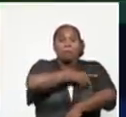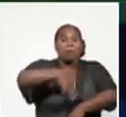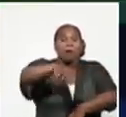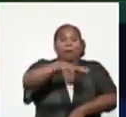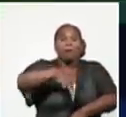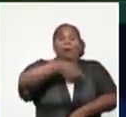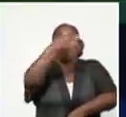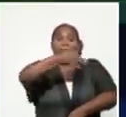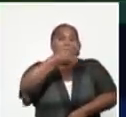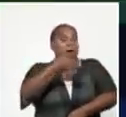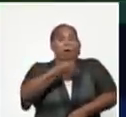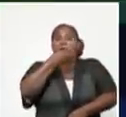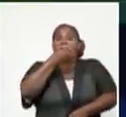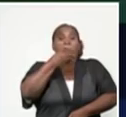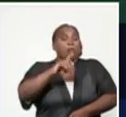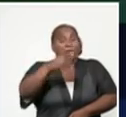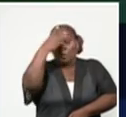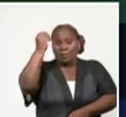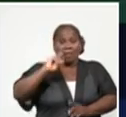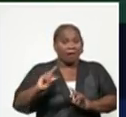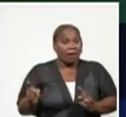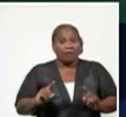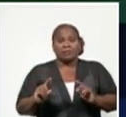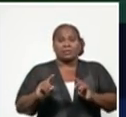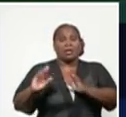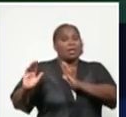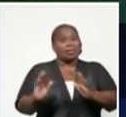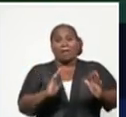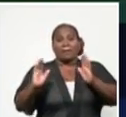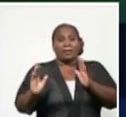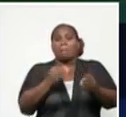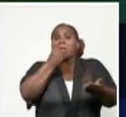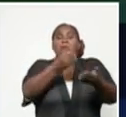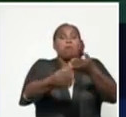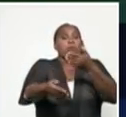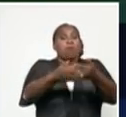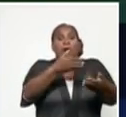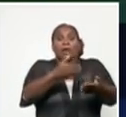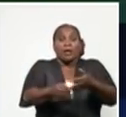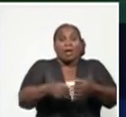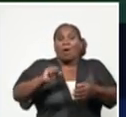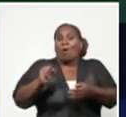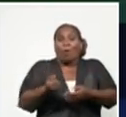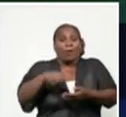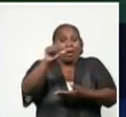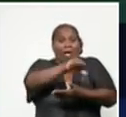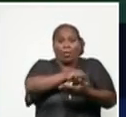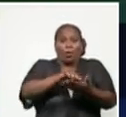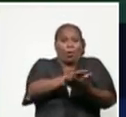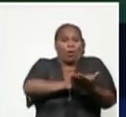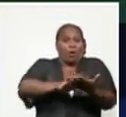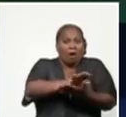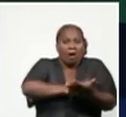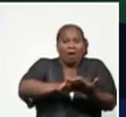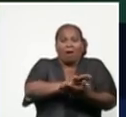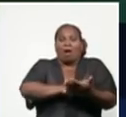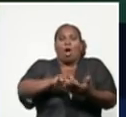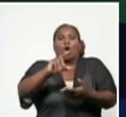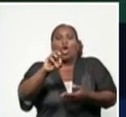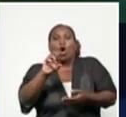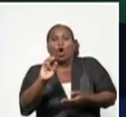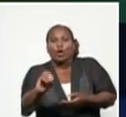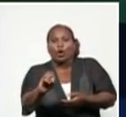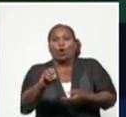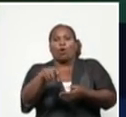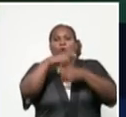independientemente de cualquiera de la fase en que se encuentre, de estos elementos que son clave para la protección de ellos y de su